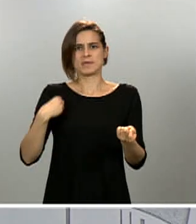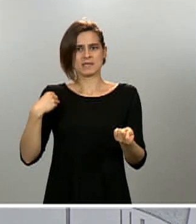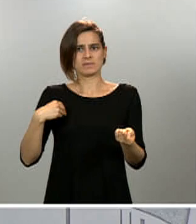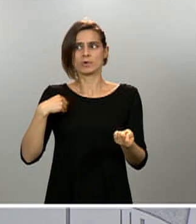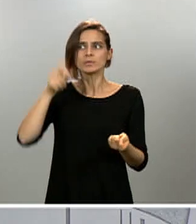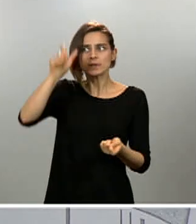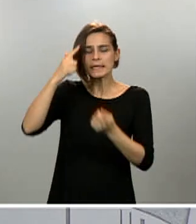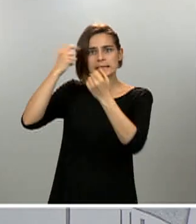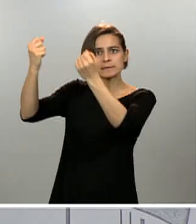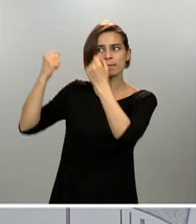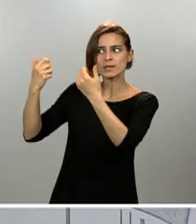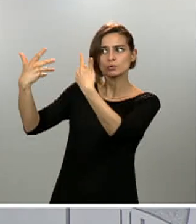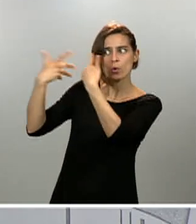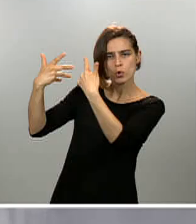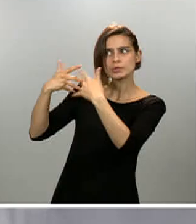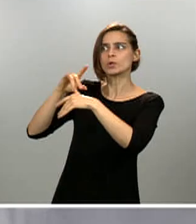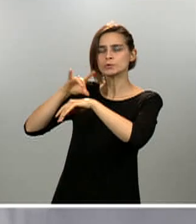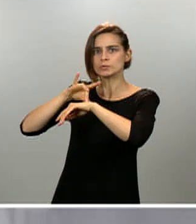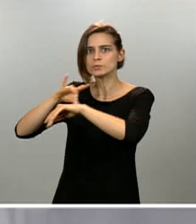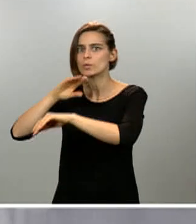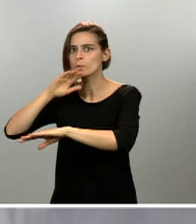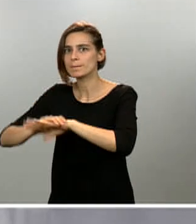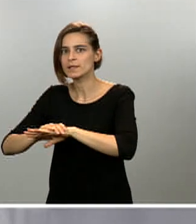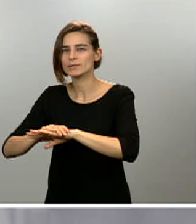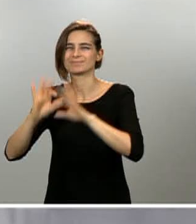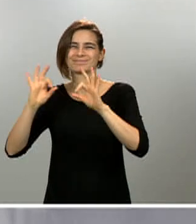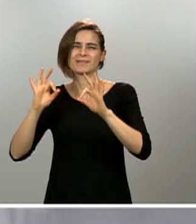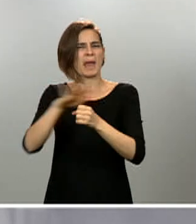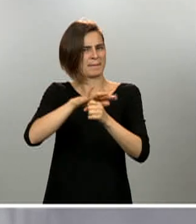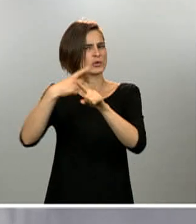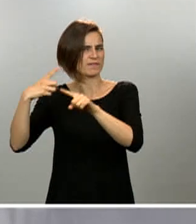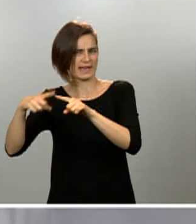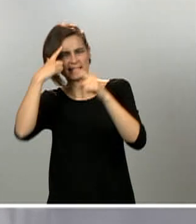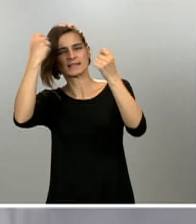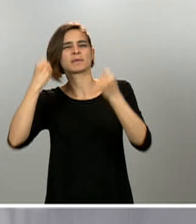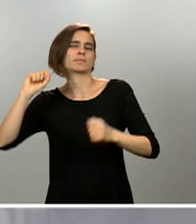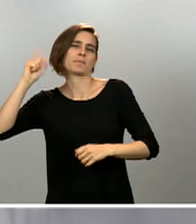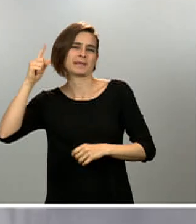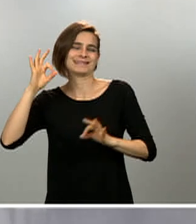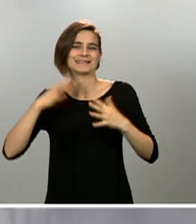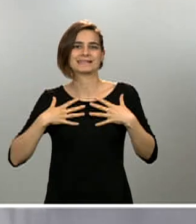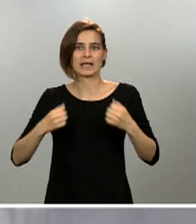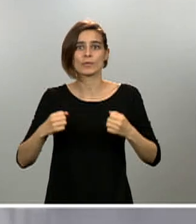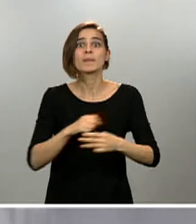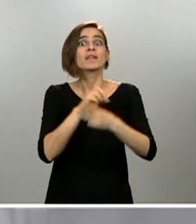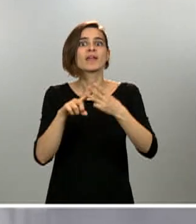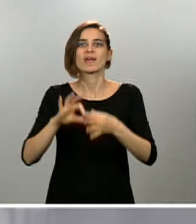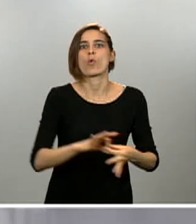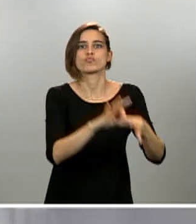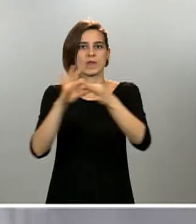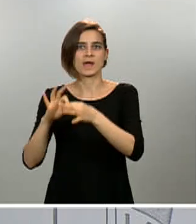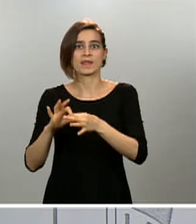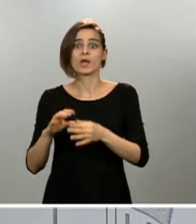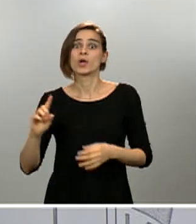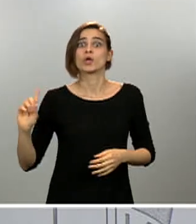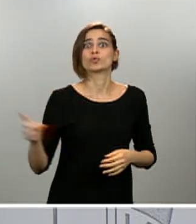de distintos ámbitos, en particular los expertos de salud pública. Y en tercer lugar, unidad. Entramos juntos en esto y saldremos juntos. No hay otro